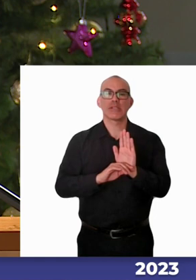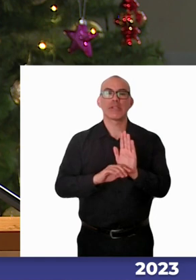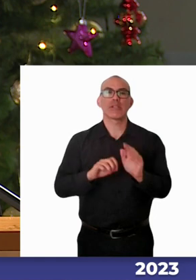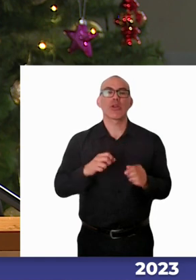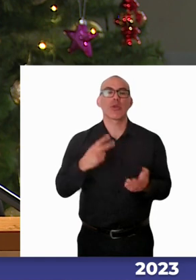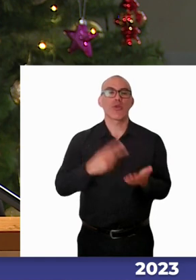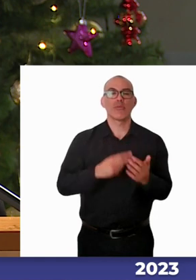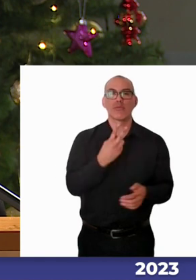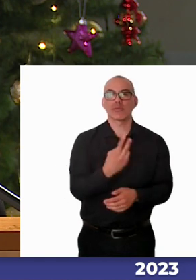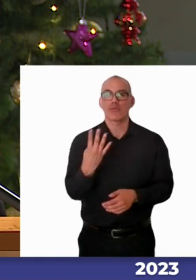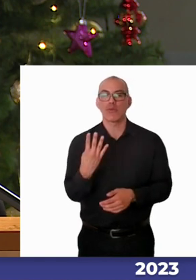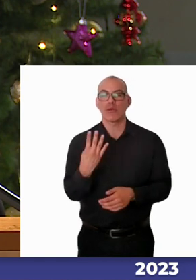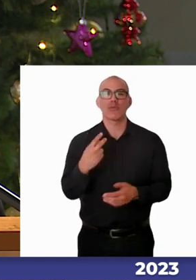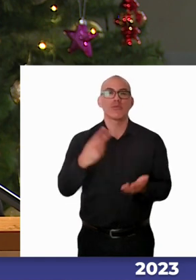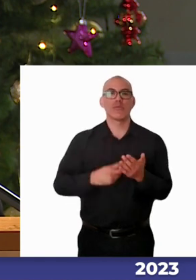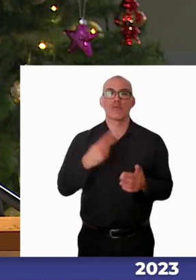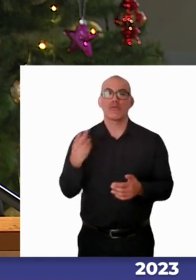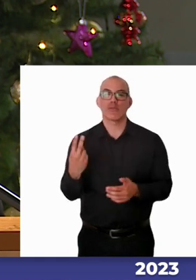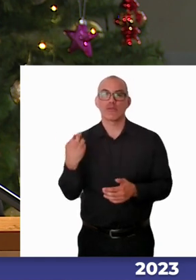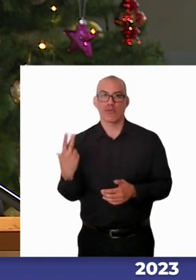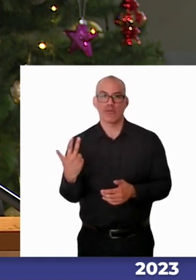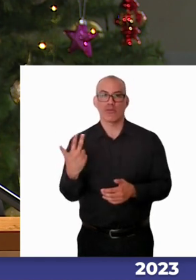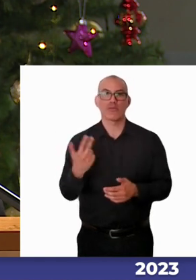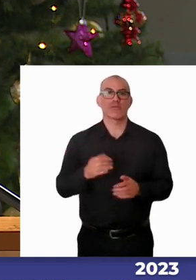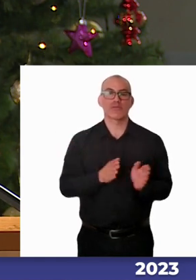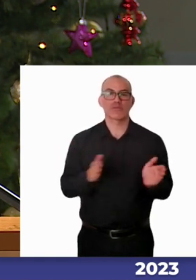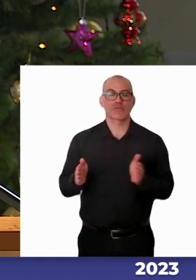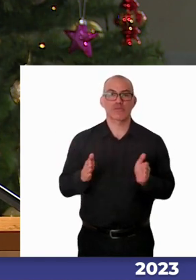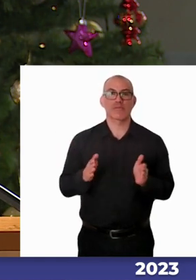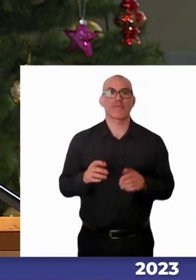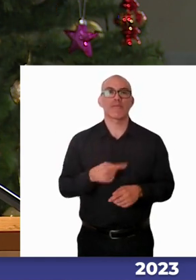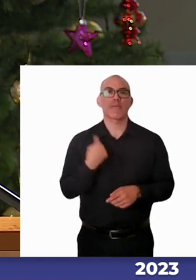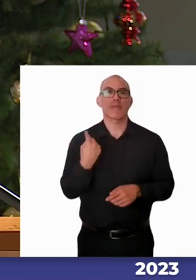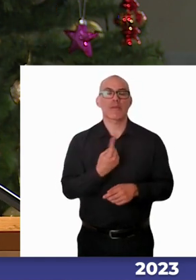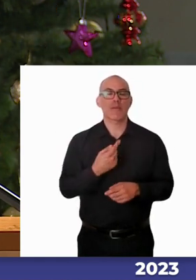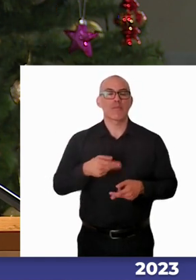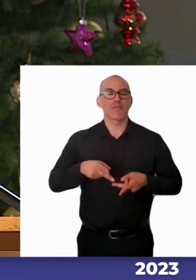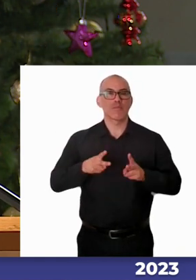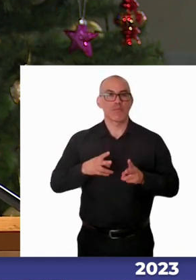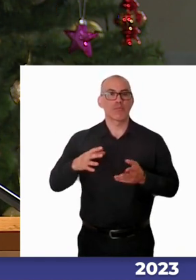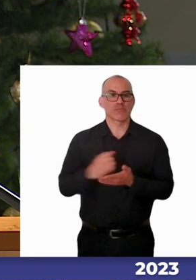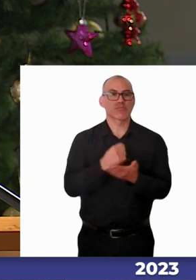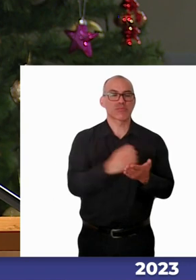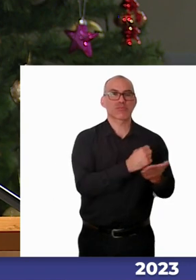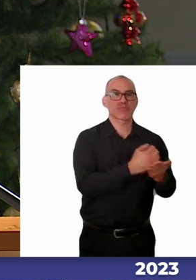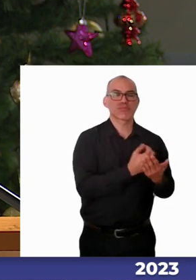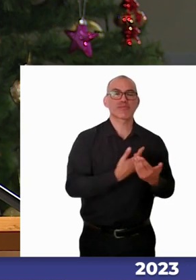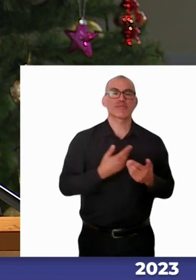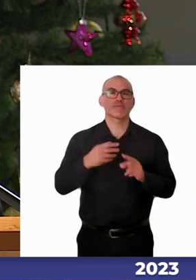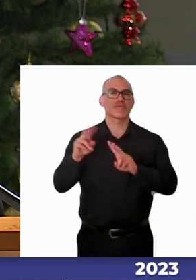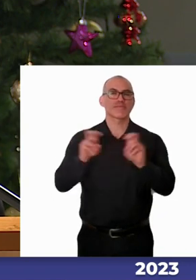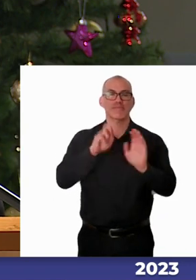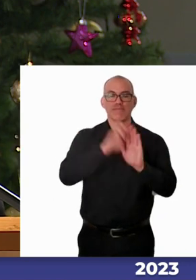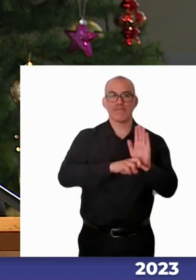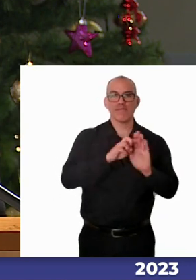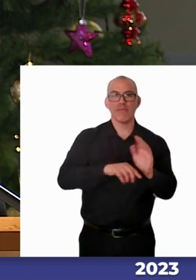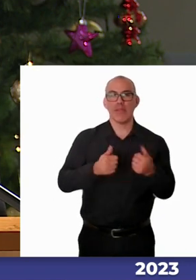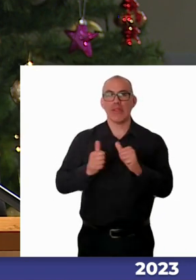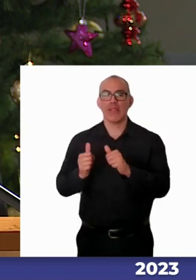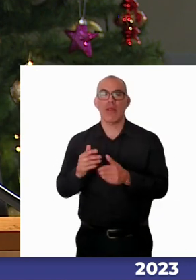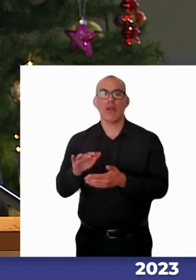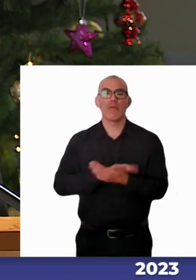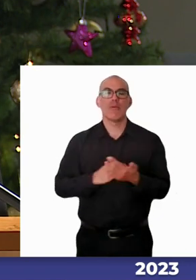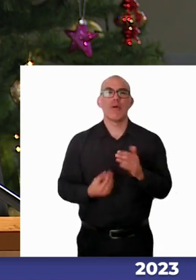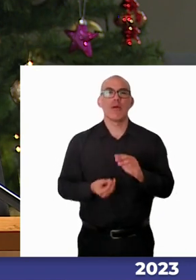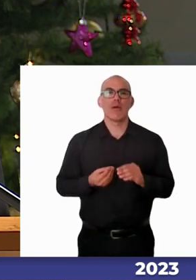En virtud de los delineamientos que se definan, hemos podido concretar algunos proyectos como la implementación del programa de